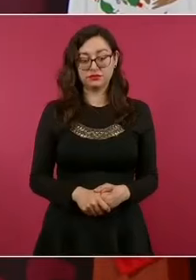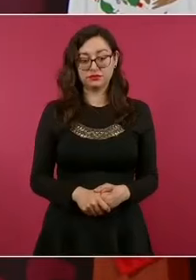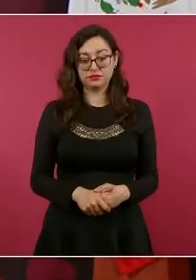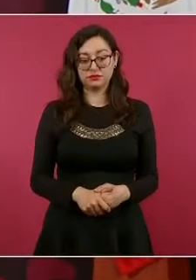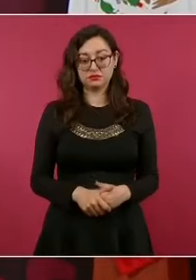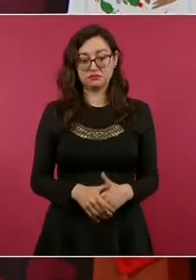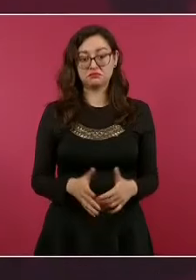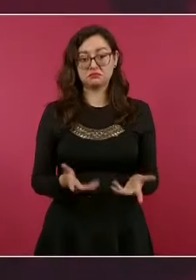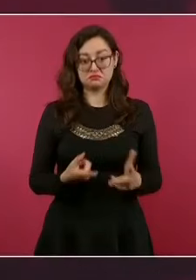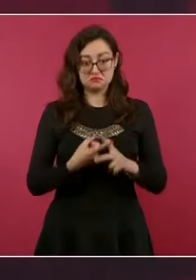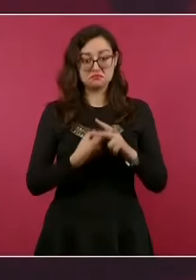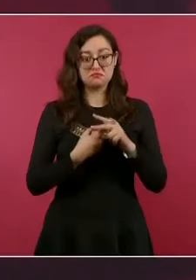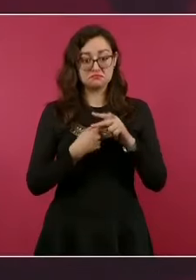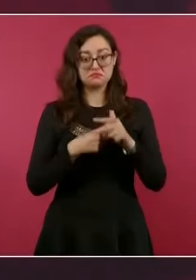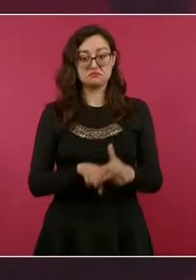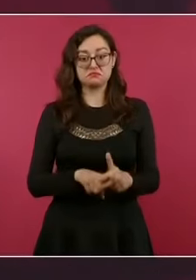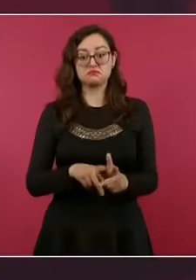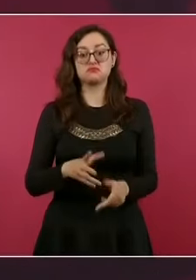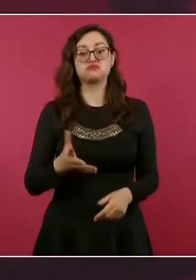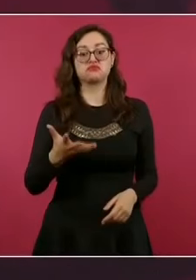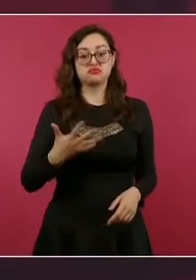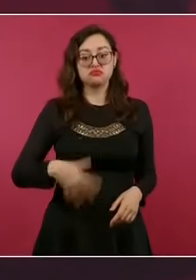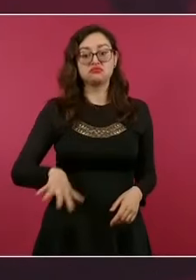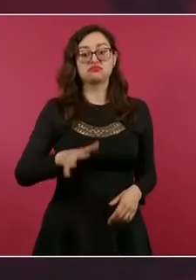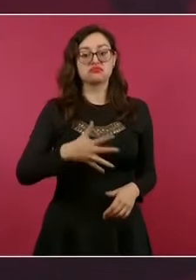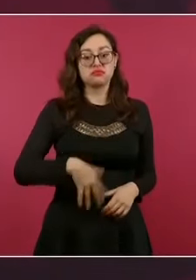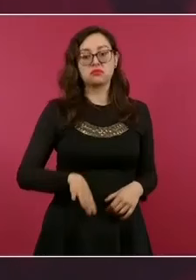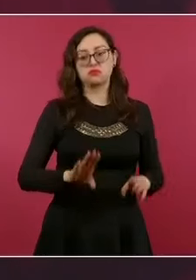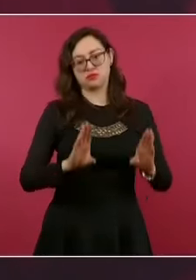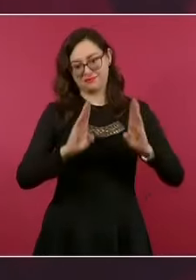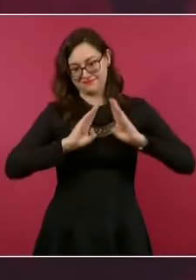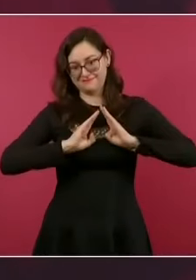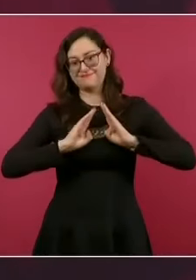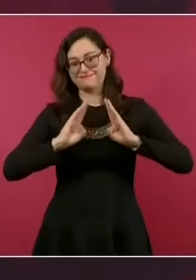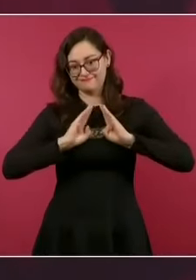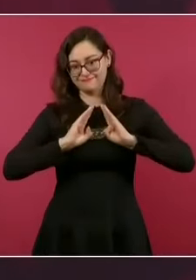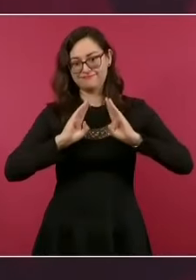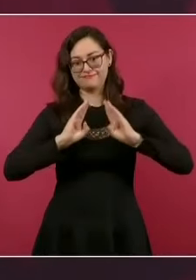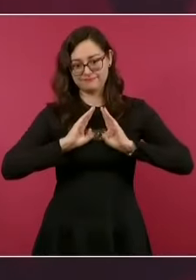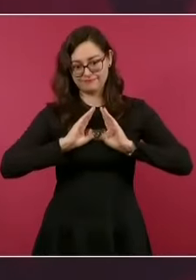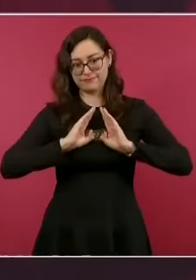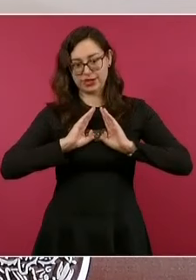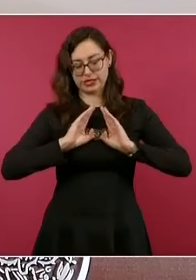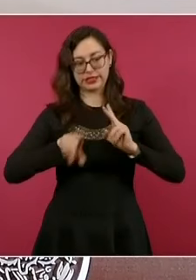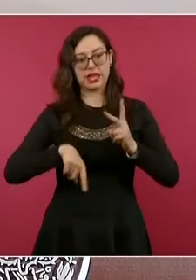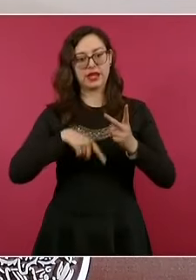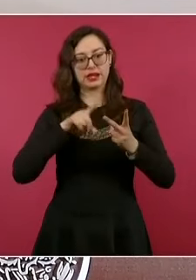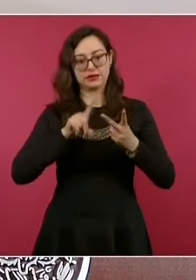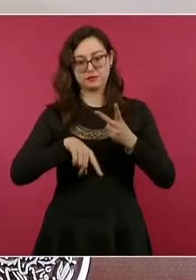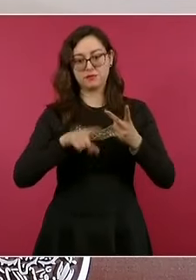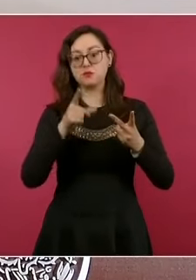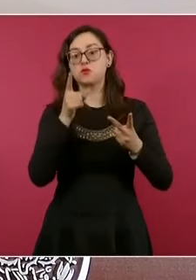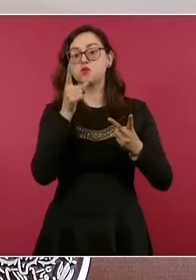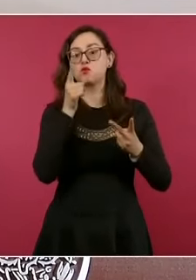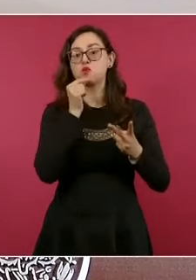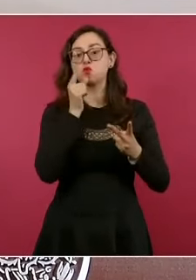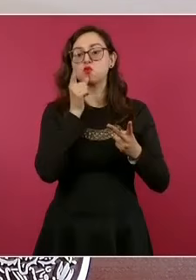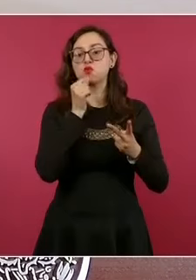las Fuerzas Armadas y también policías